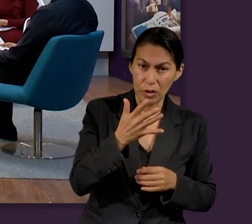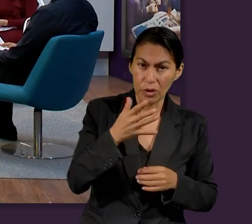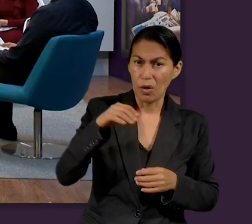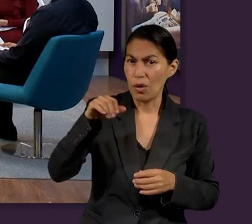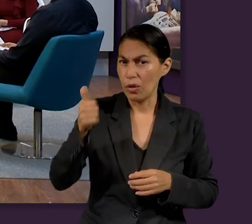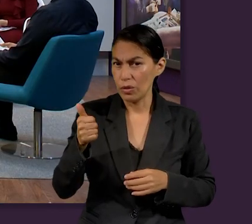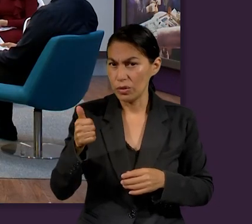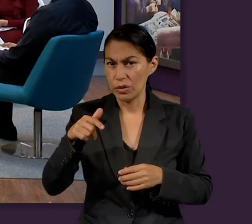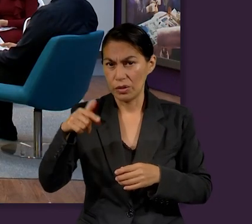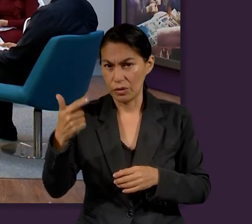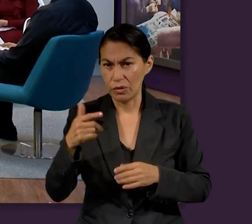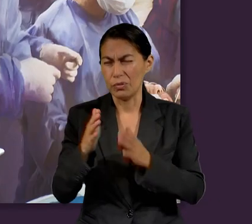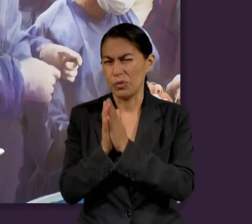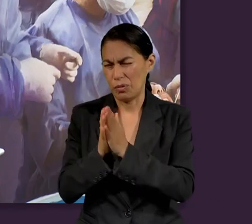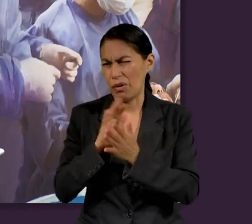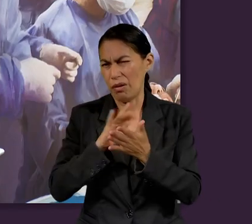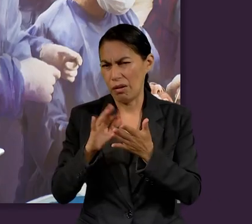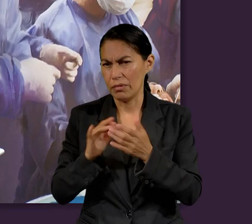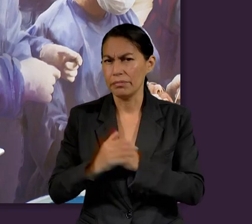12, por favor. Claro.